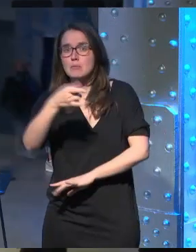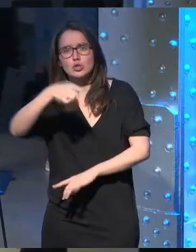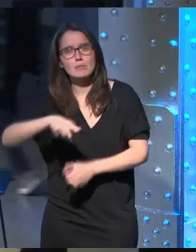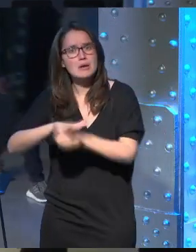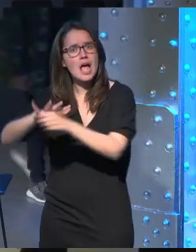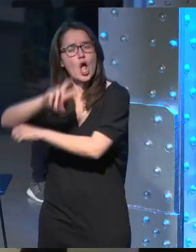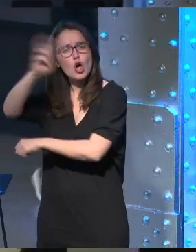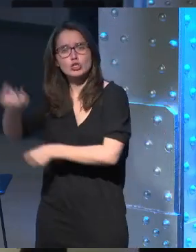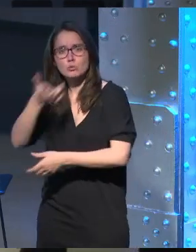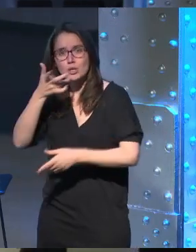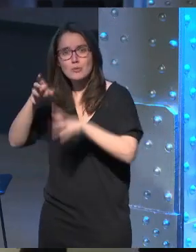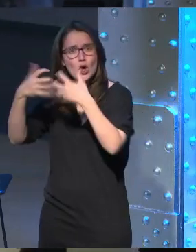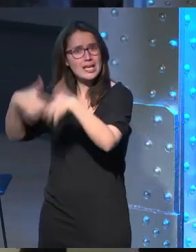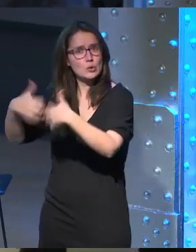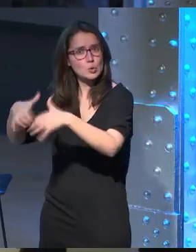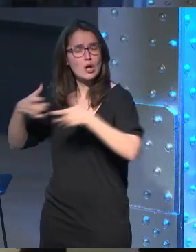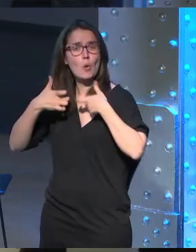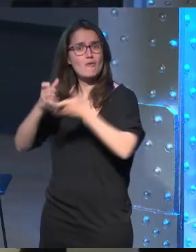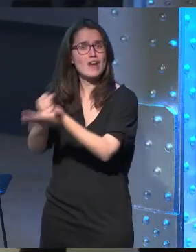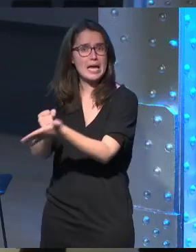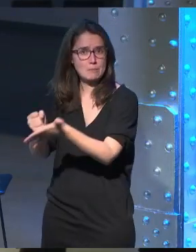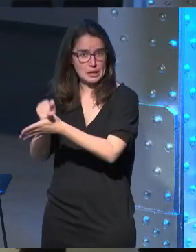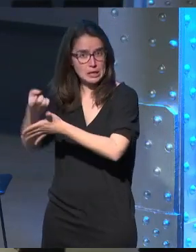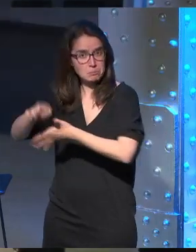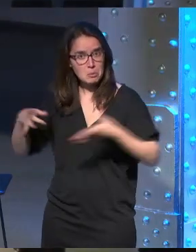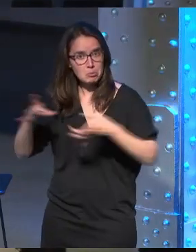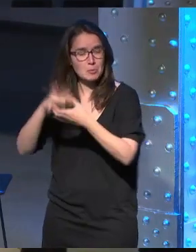otros más alejados como pueda ser la industria o el sector farmacéutico